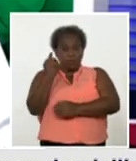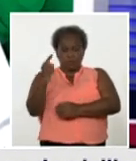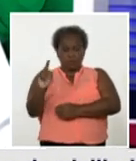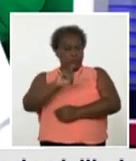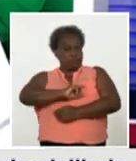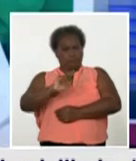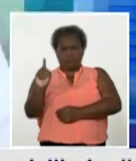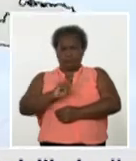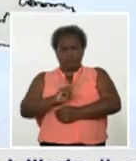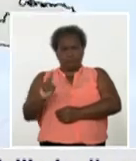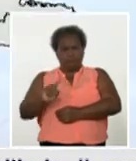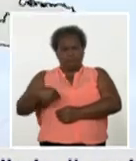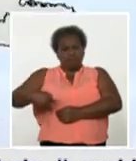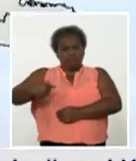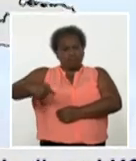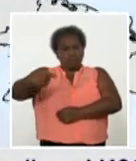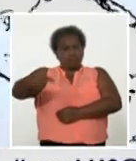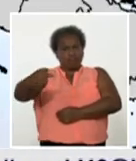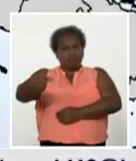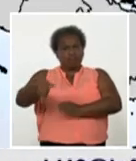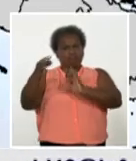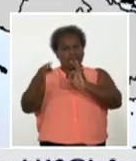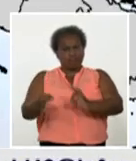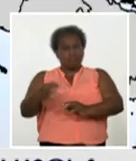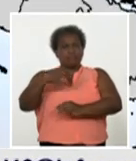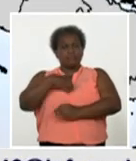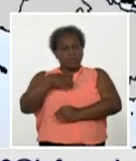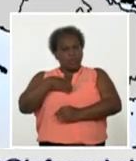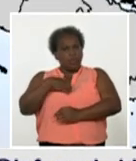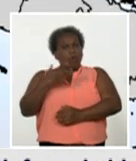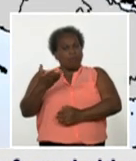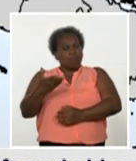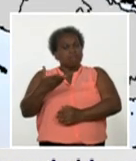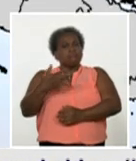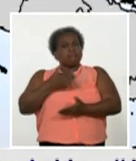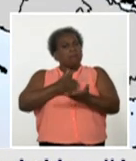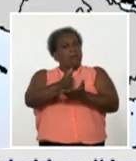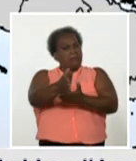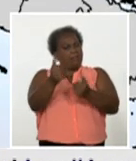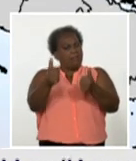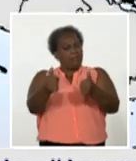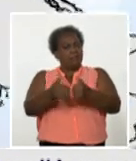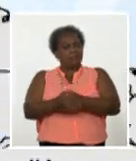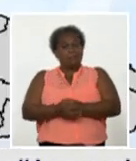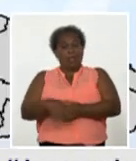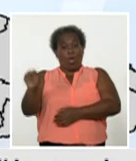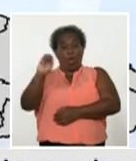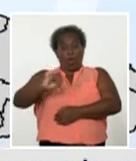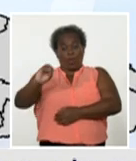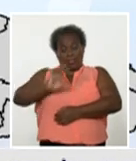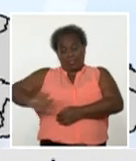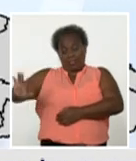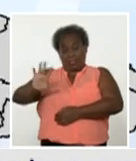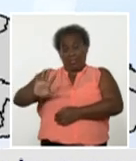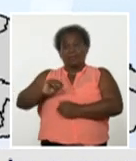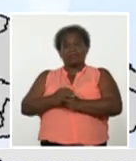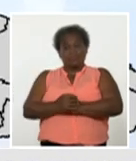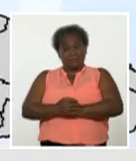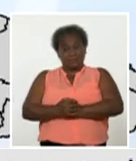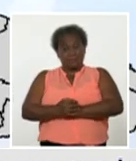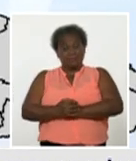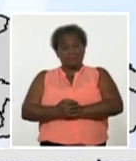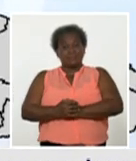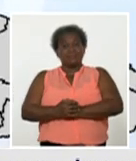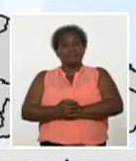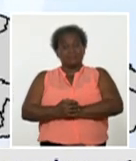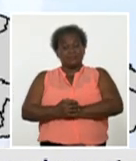se mide así, sino porque realmente ha tenido un comportamiento estable. El oriente del país, pues también con un